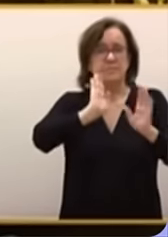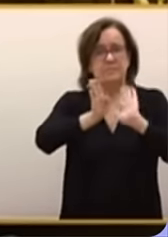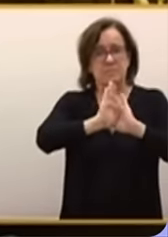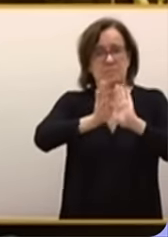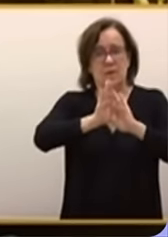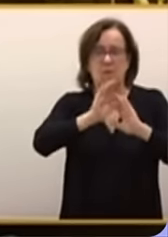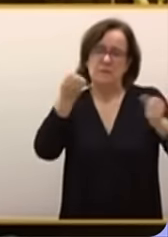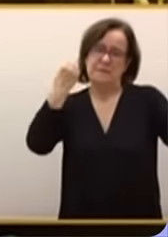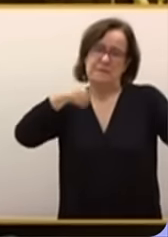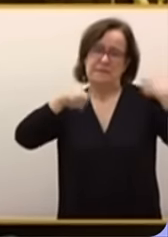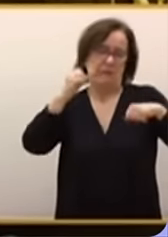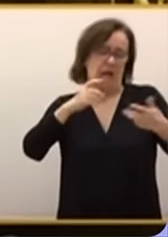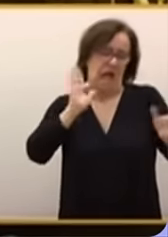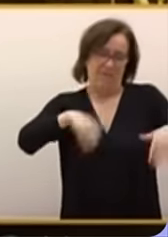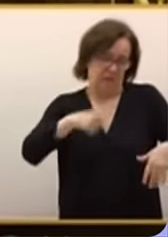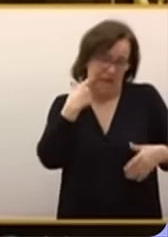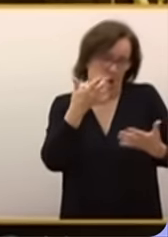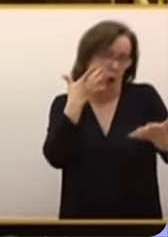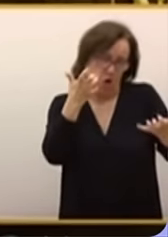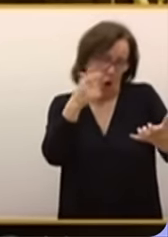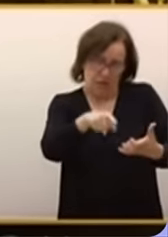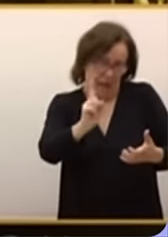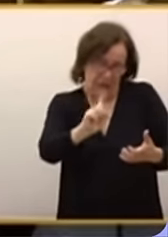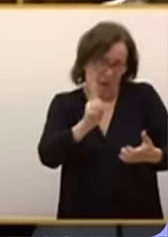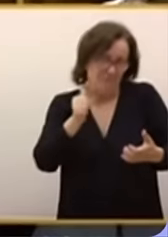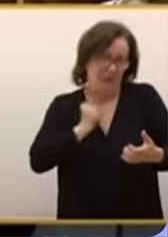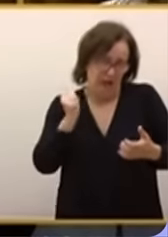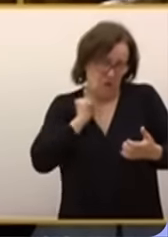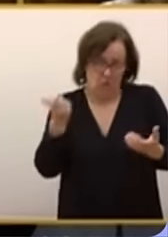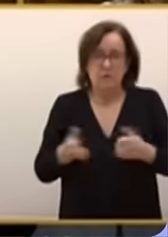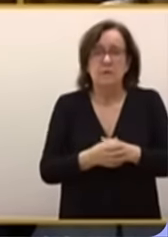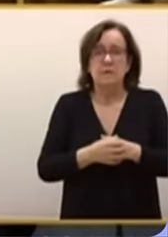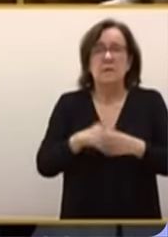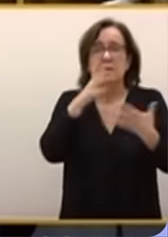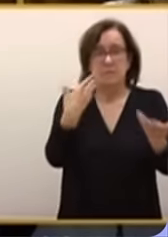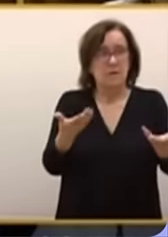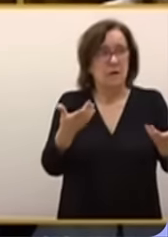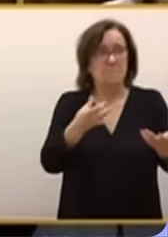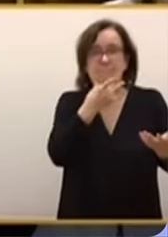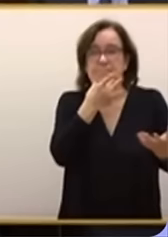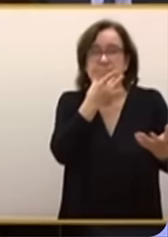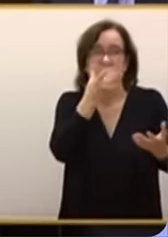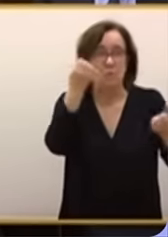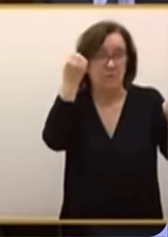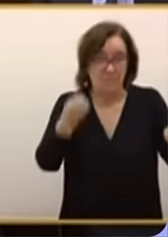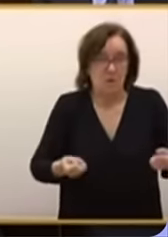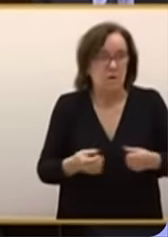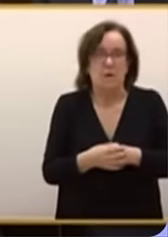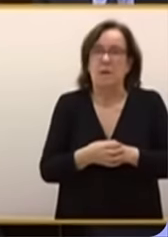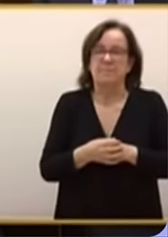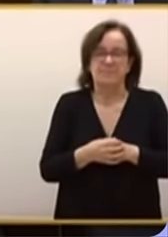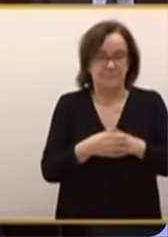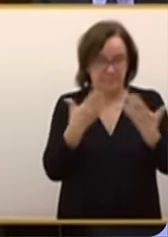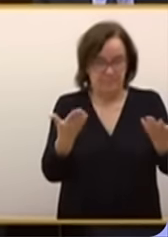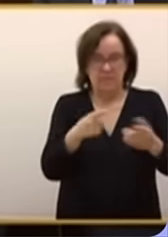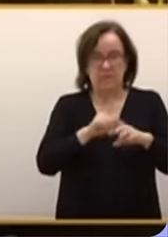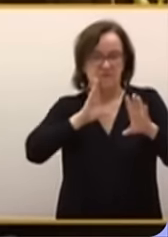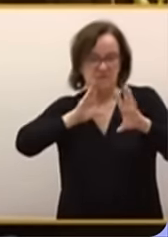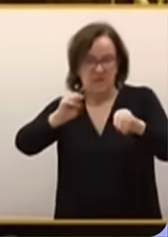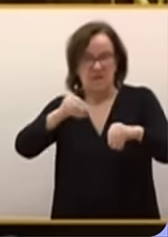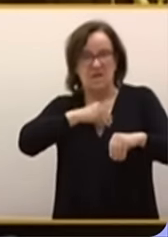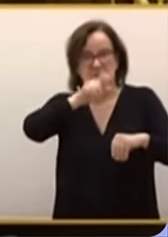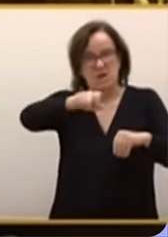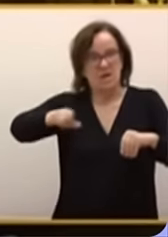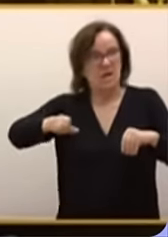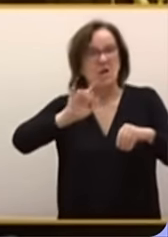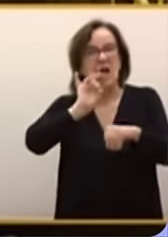sobreactuación le delata. Le delata y además nos envergüenza a todos. Mire, usted regañó a los españoles